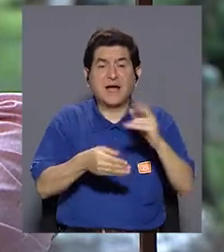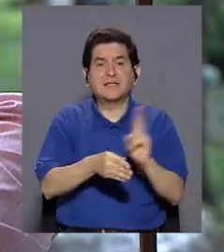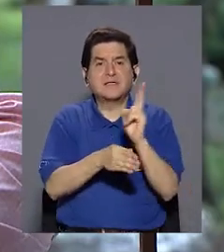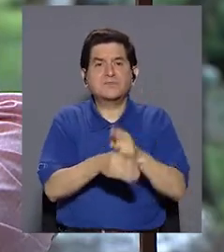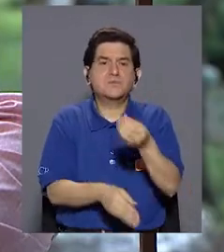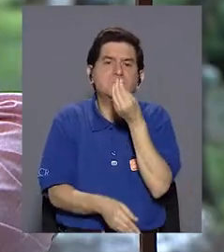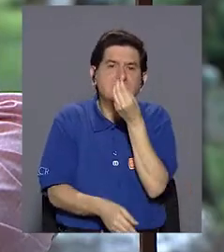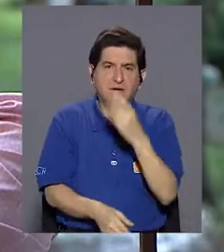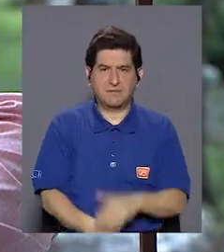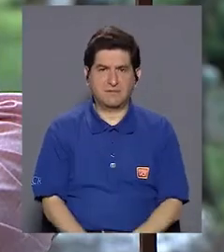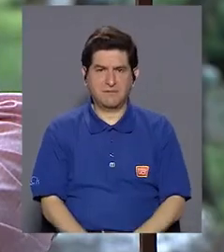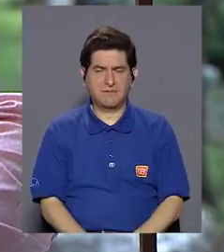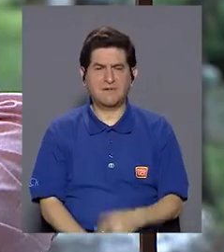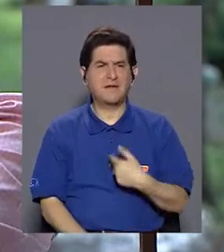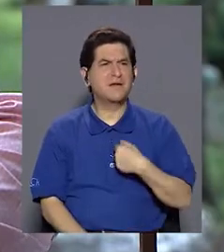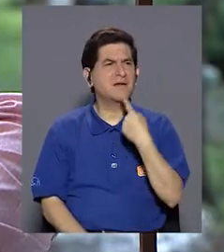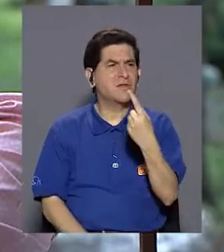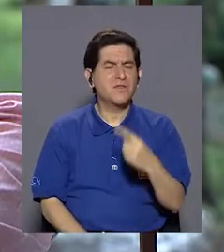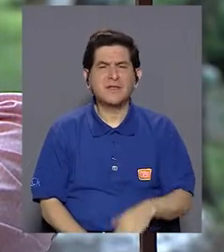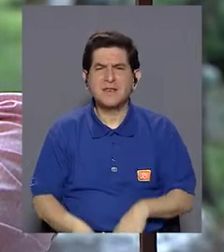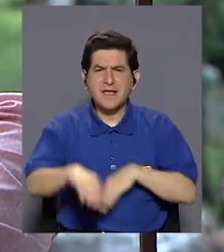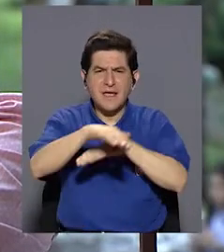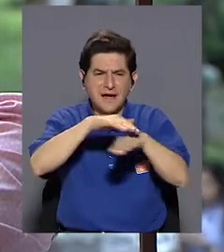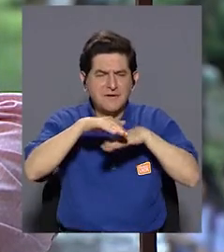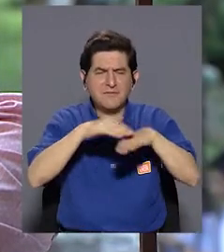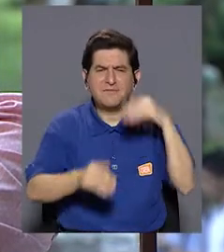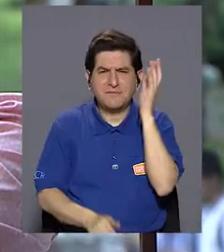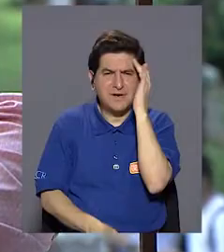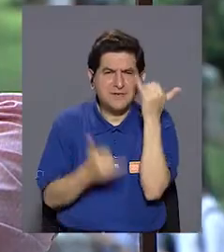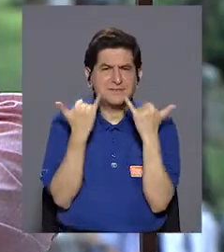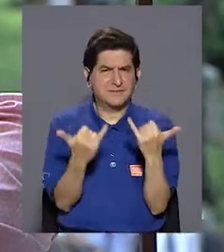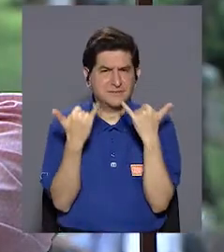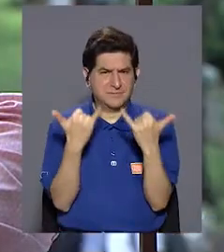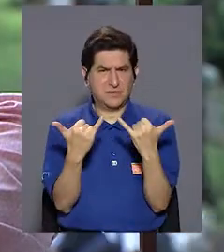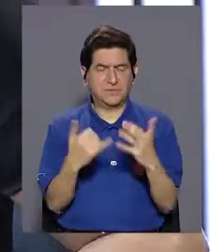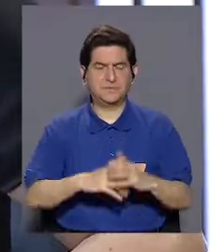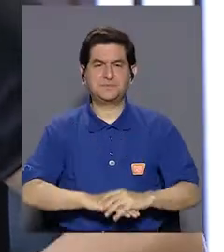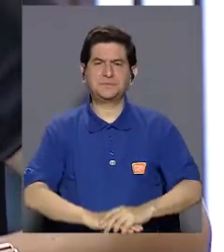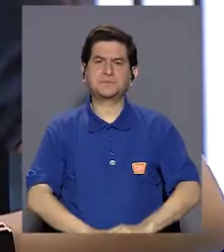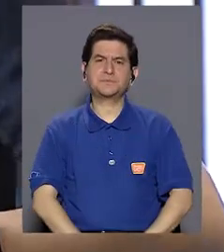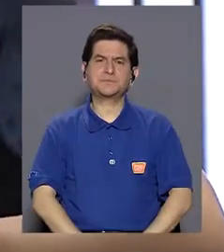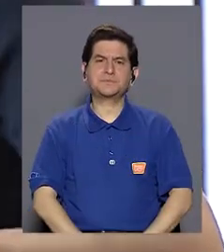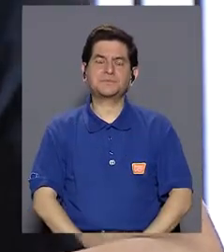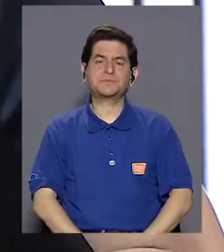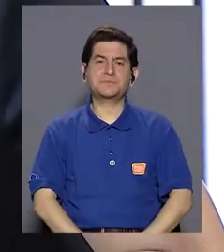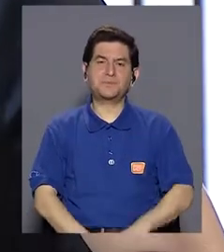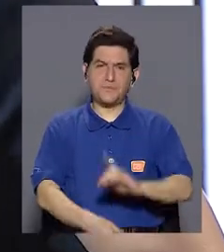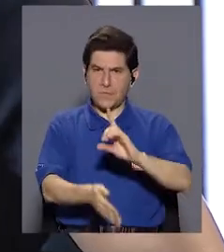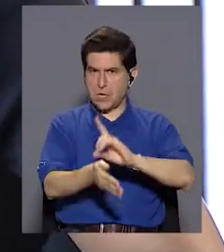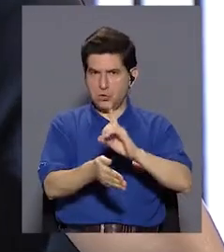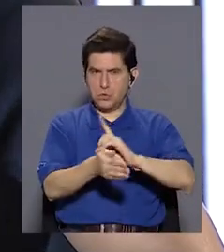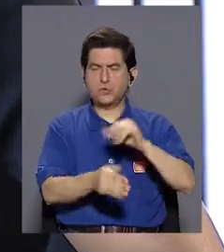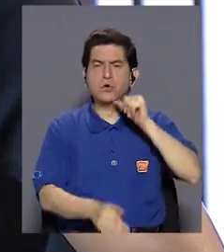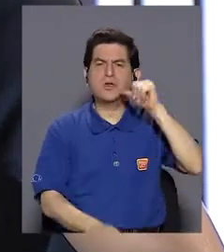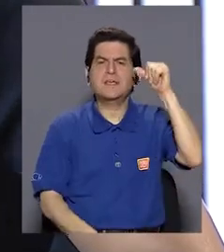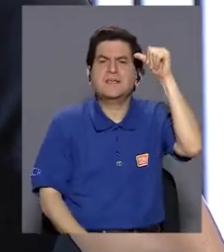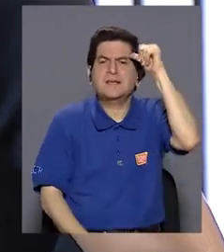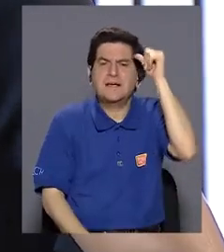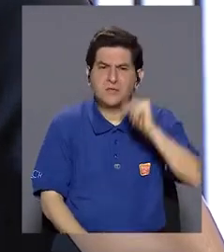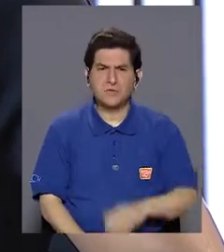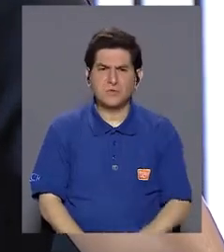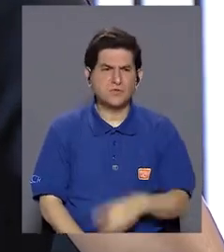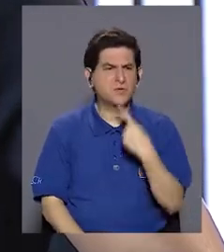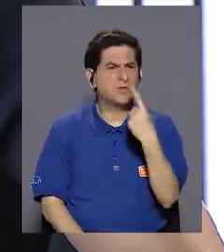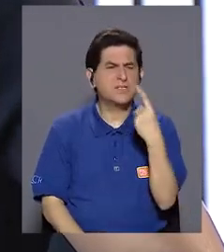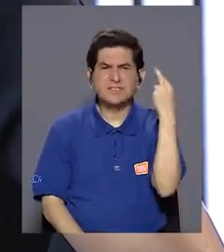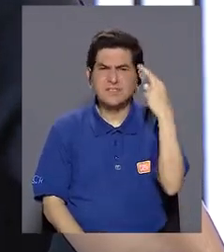Y eso, yo diría que es como la esencia de mi preocupación en este momento. Doctor, a nivel de adultos, ¿podríamos